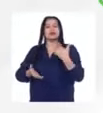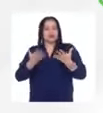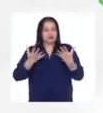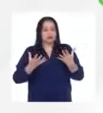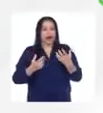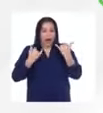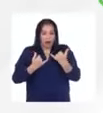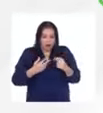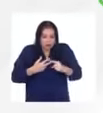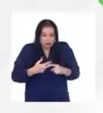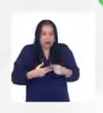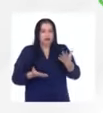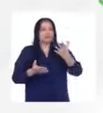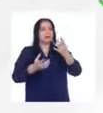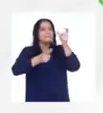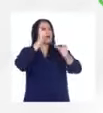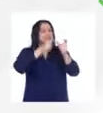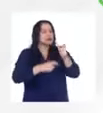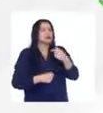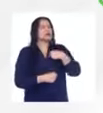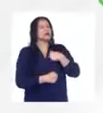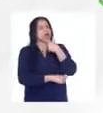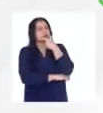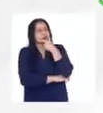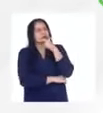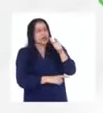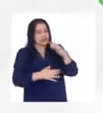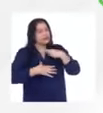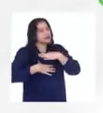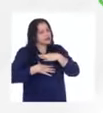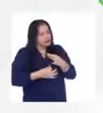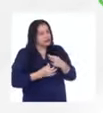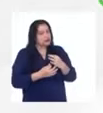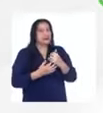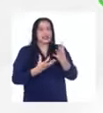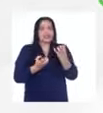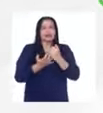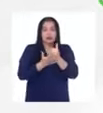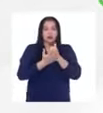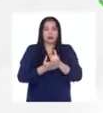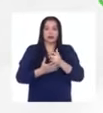personas que genuinamente les interese que tu vida esté bien